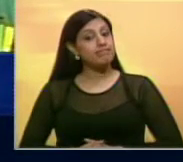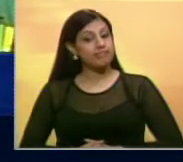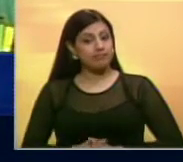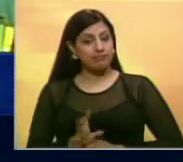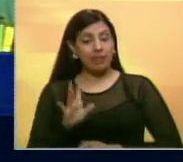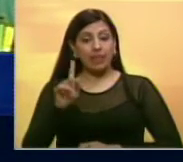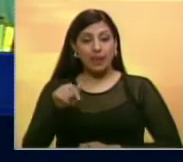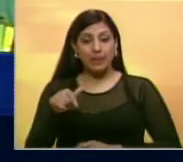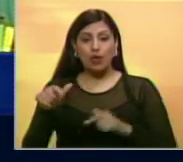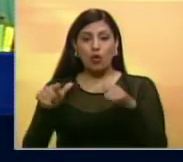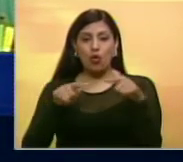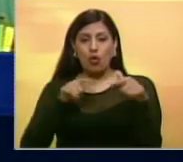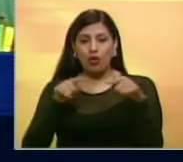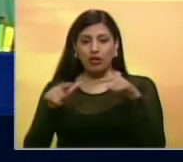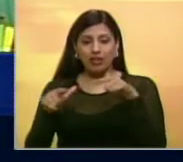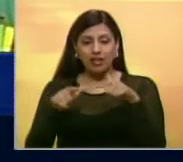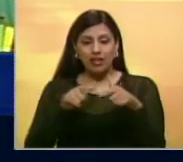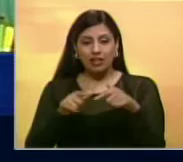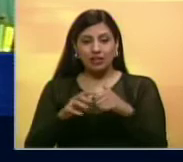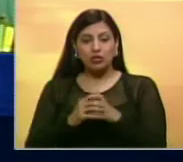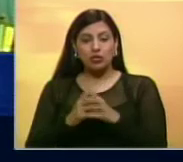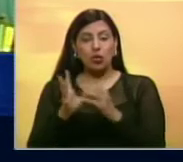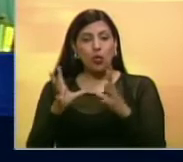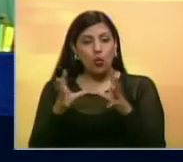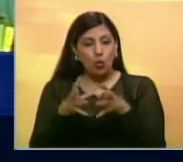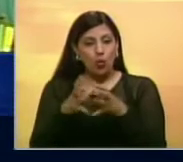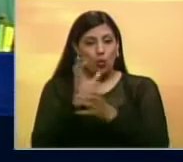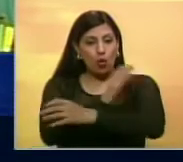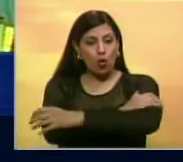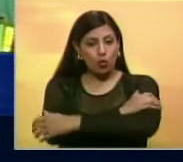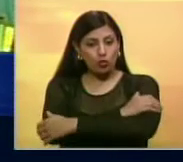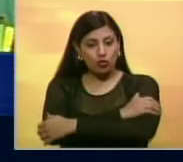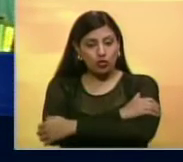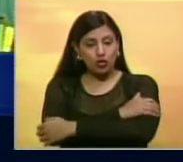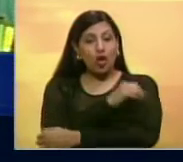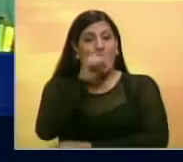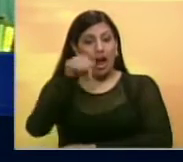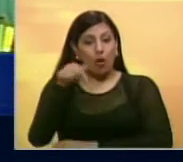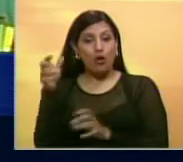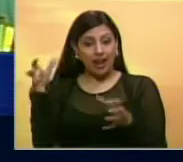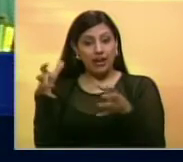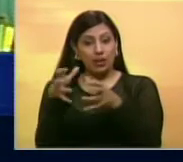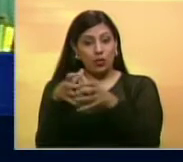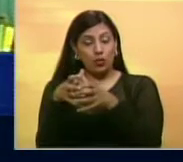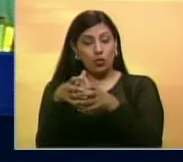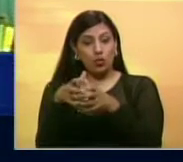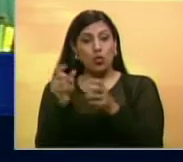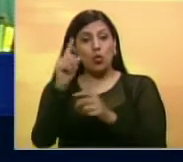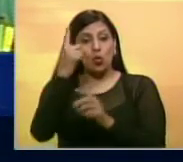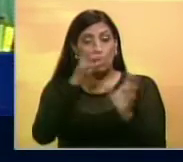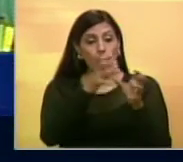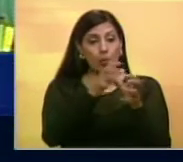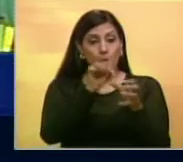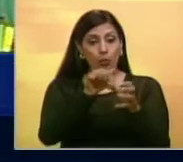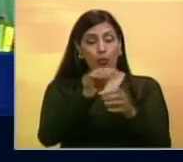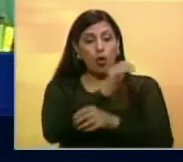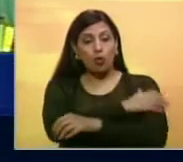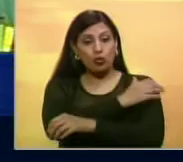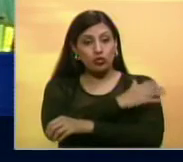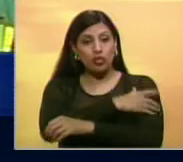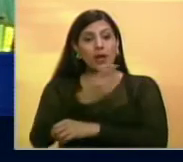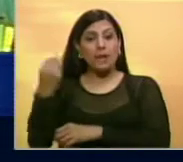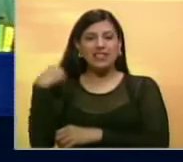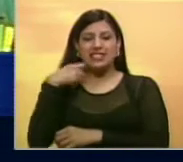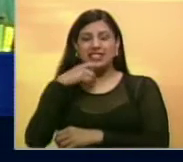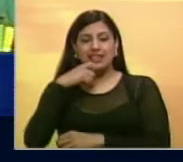Igualmente se han hecho coordinaciones con la oposición. En este momento debe estar reunido una delegación de la oposición. Me dicen,